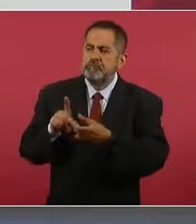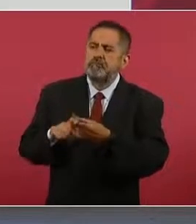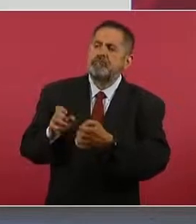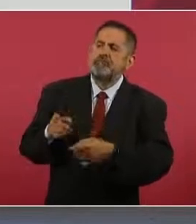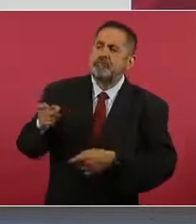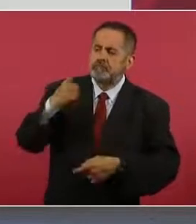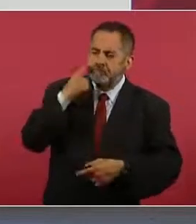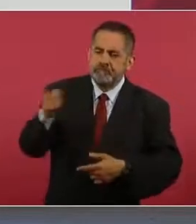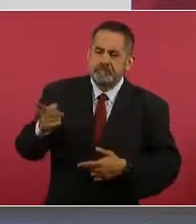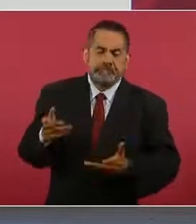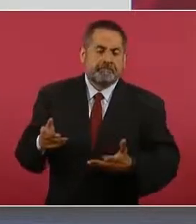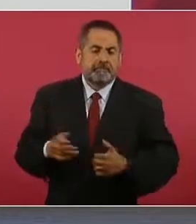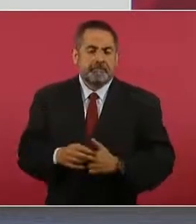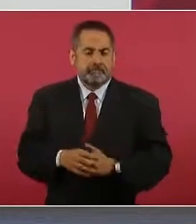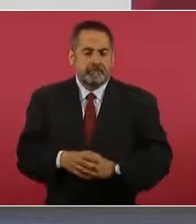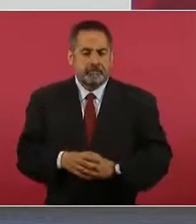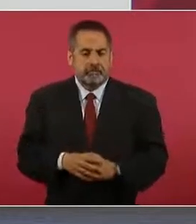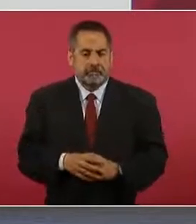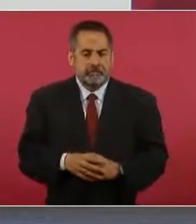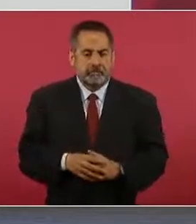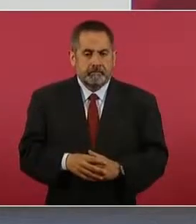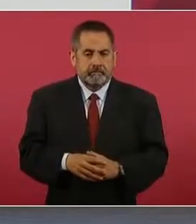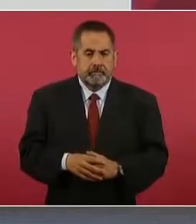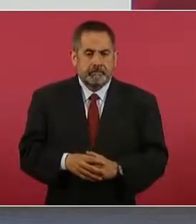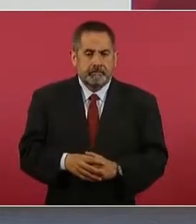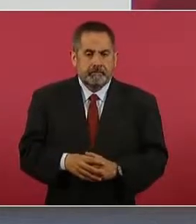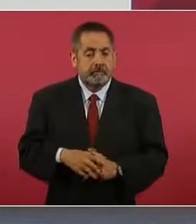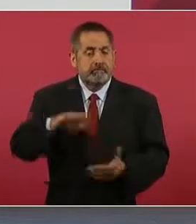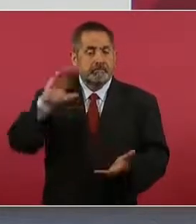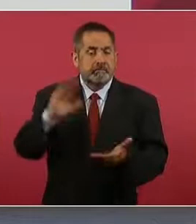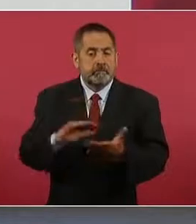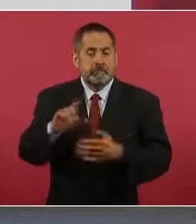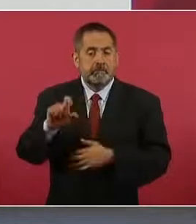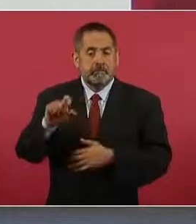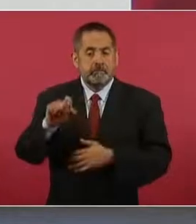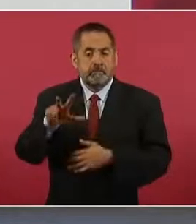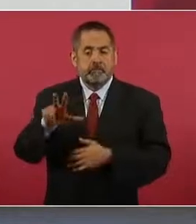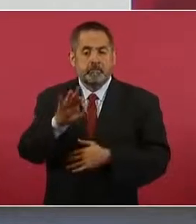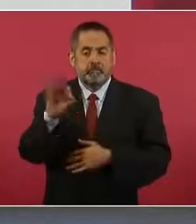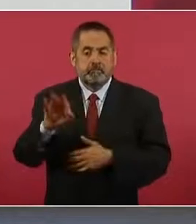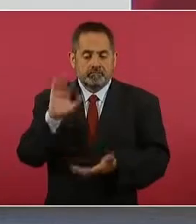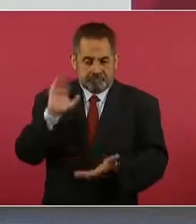28 por ciento menos.